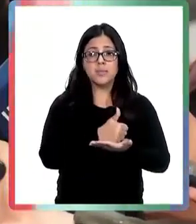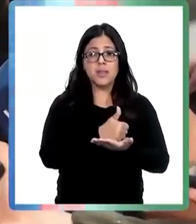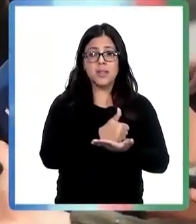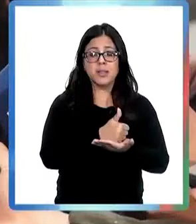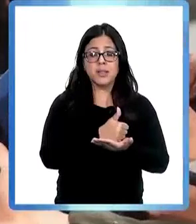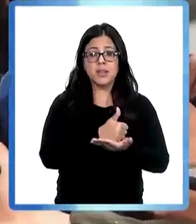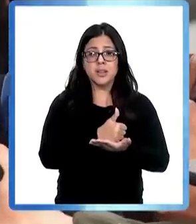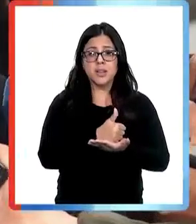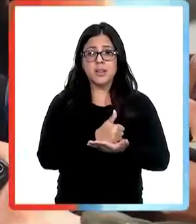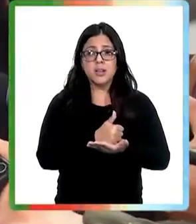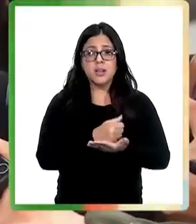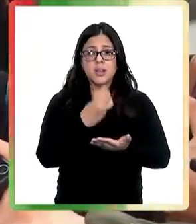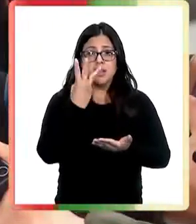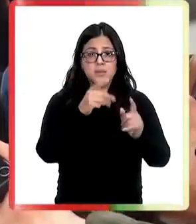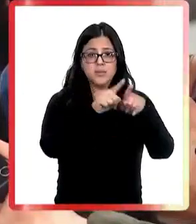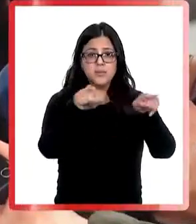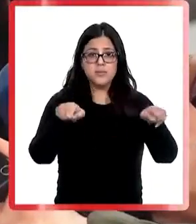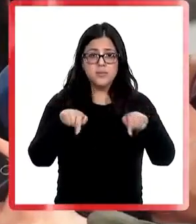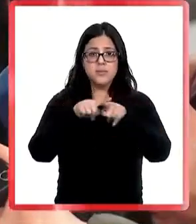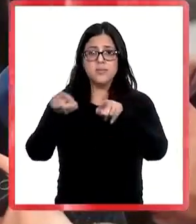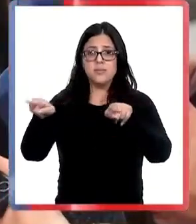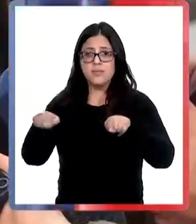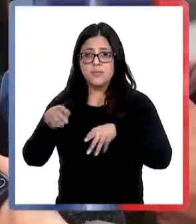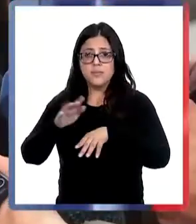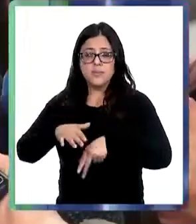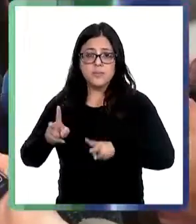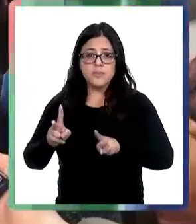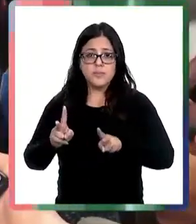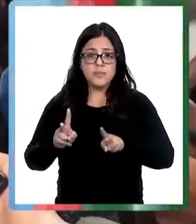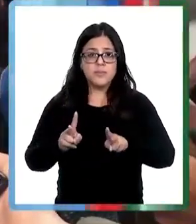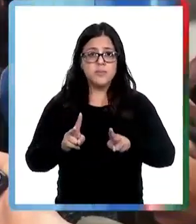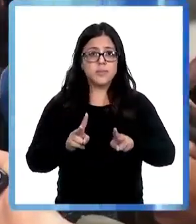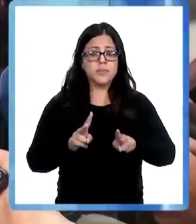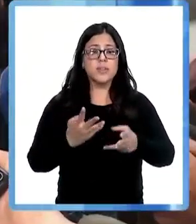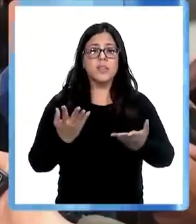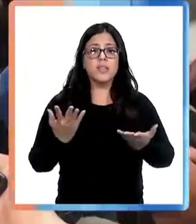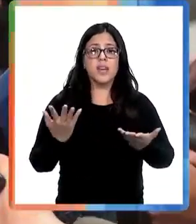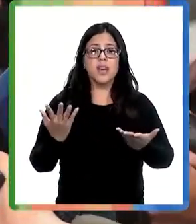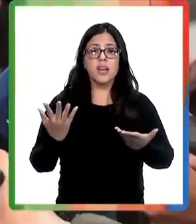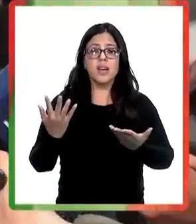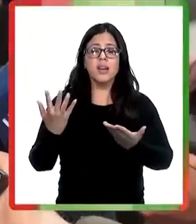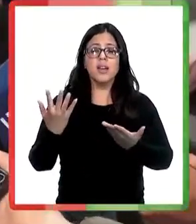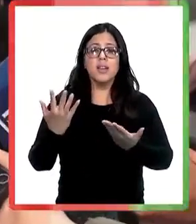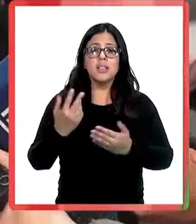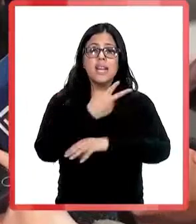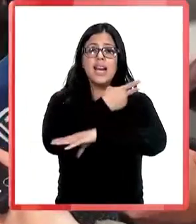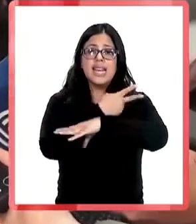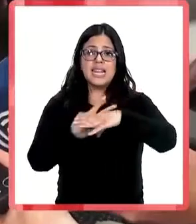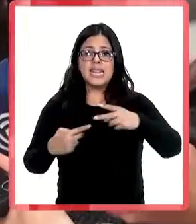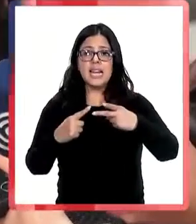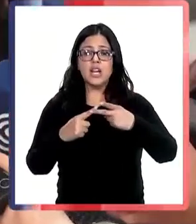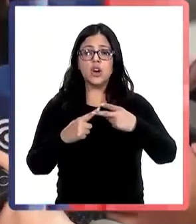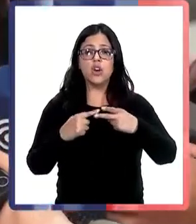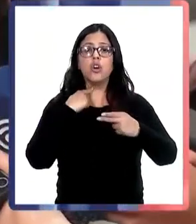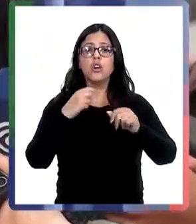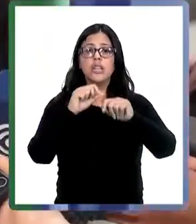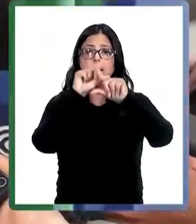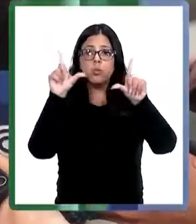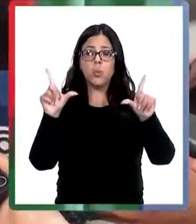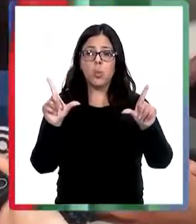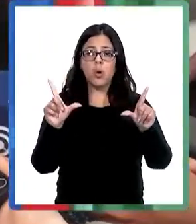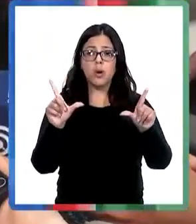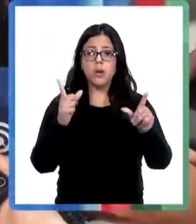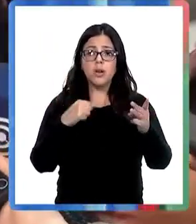Quintero, en Quilpue y en Viñalmar y vamos a